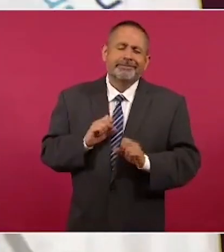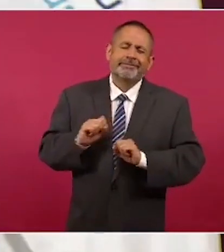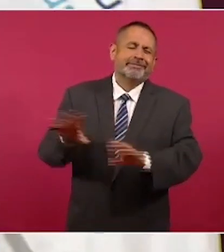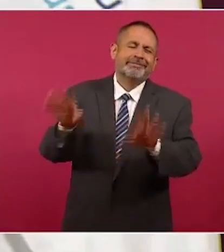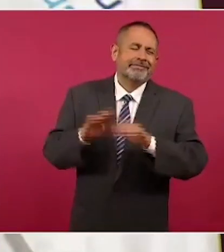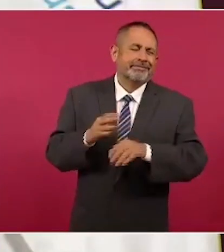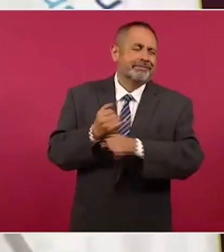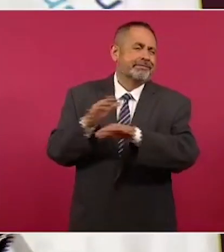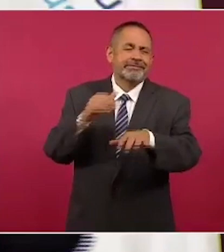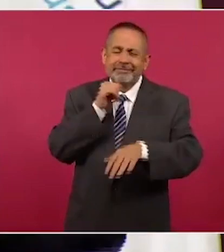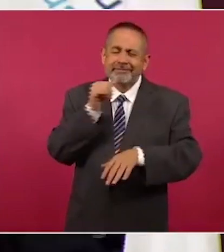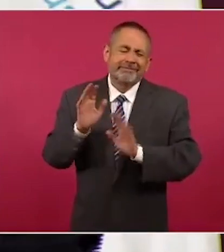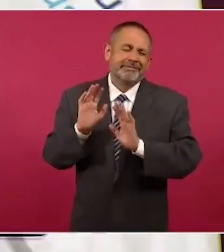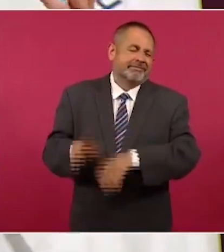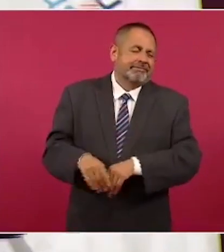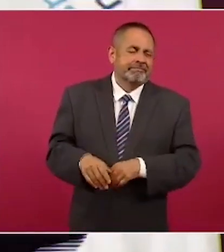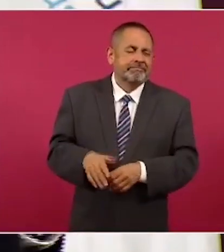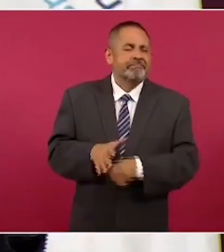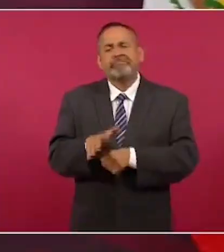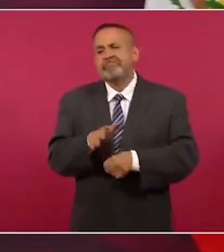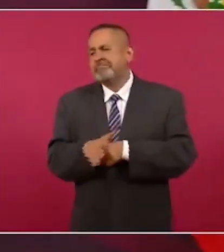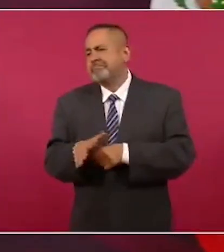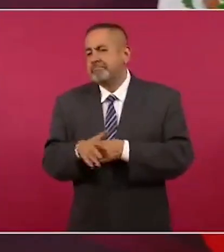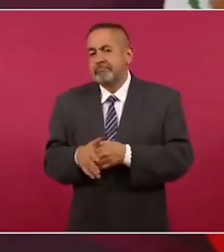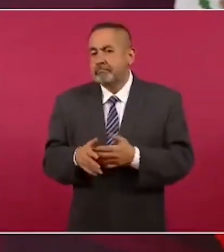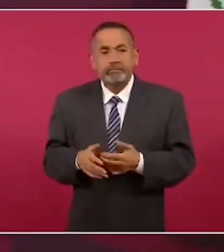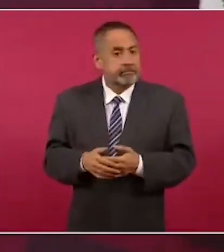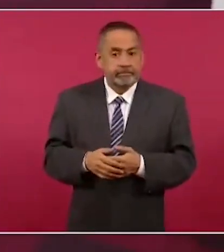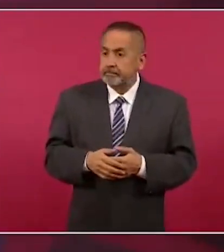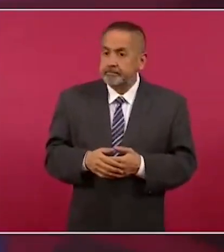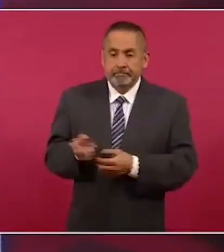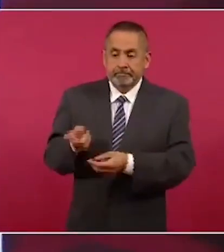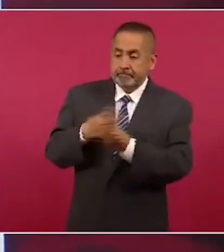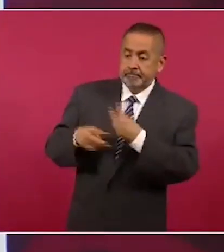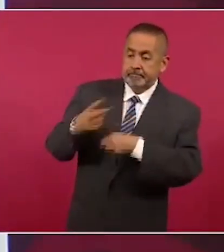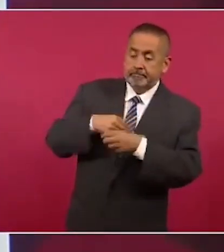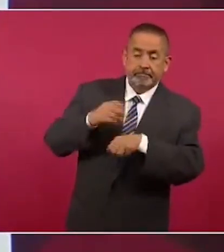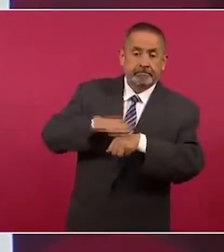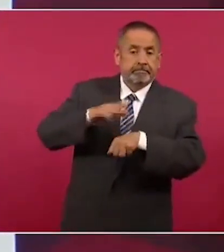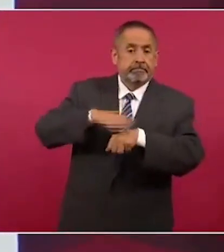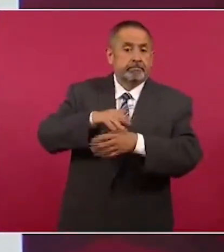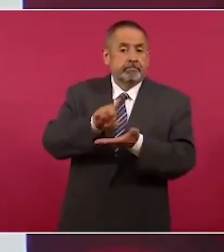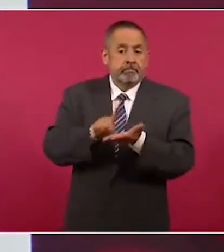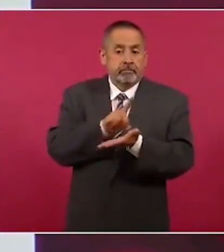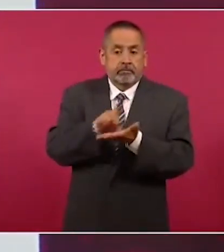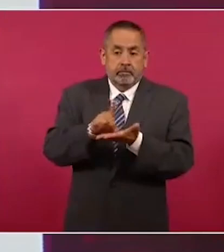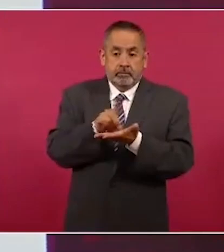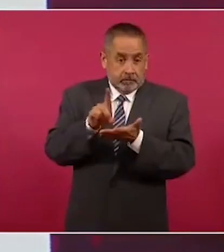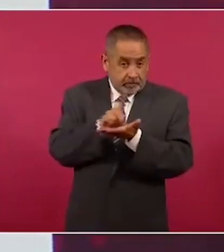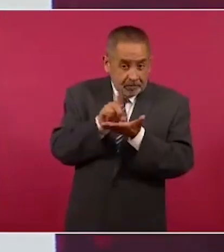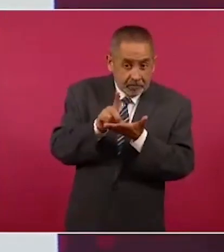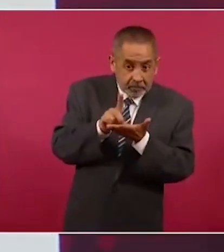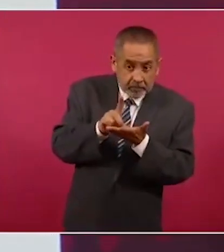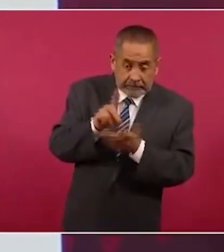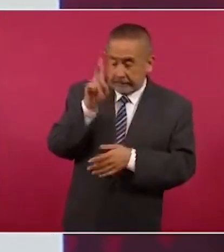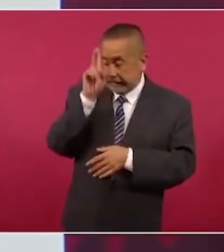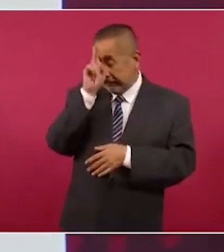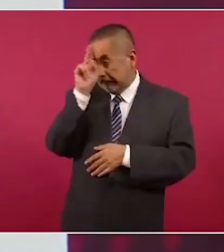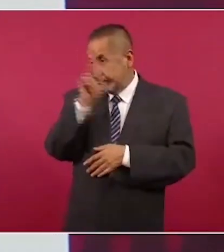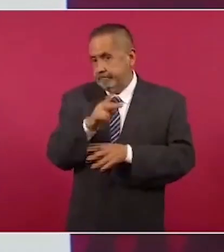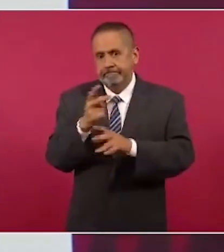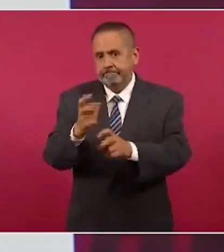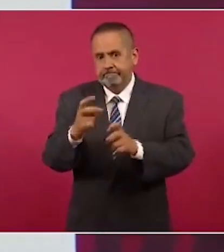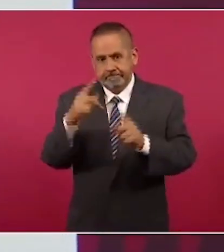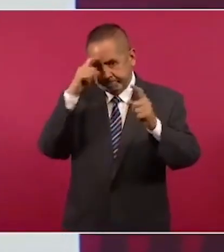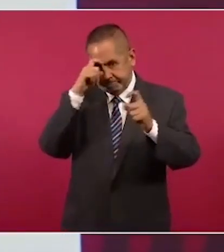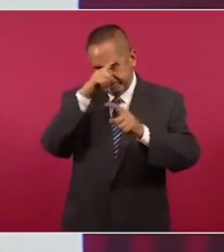y nos aumenta el consumo de las drogas, entonces sí, va a ser muy difícil